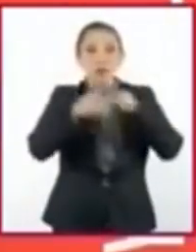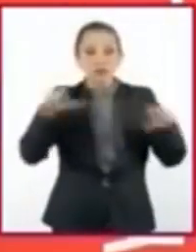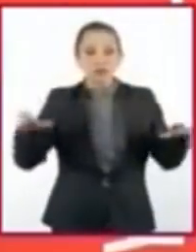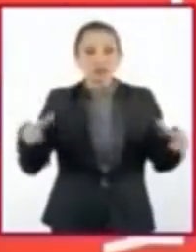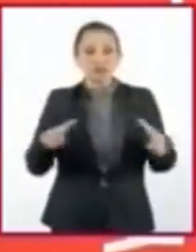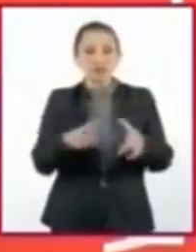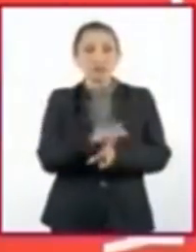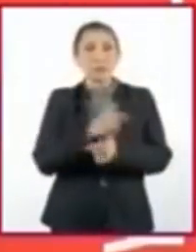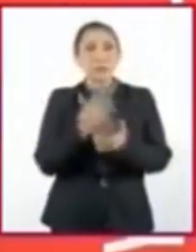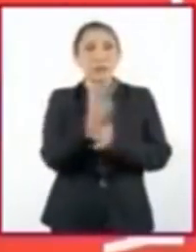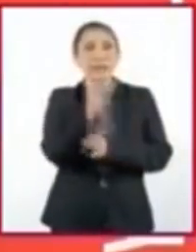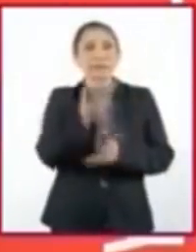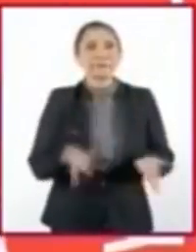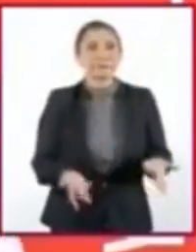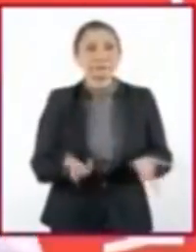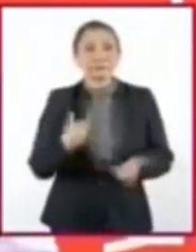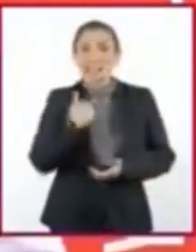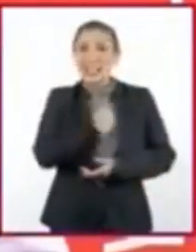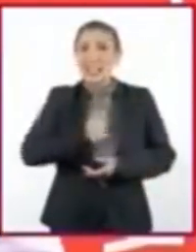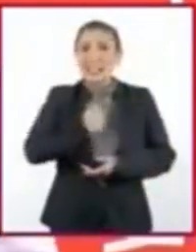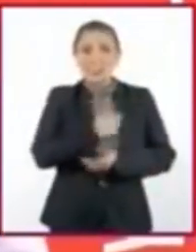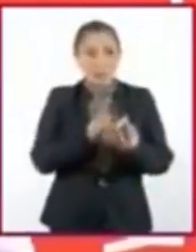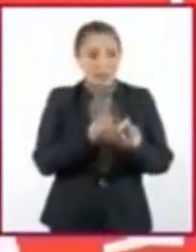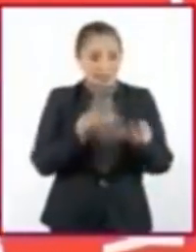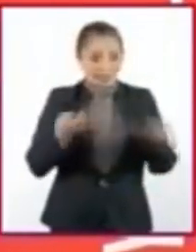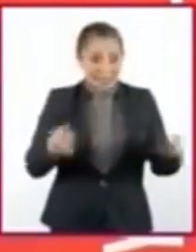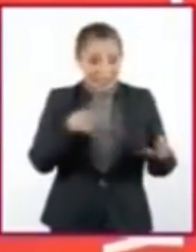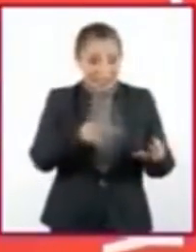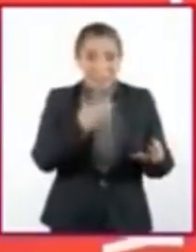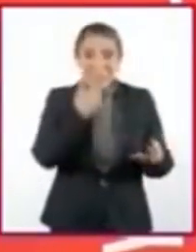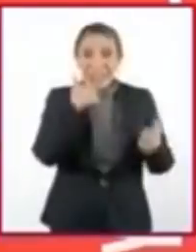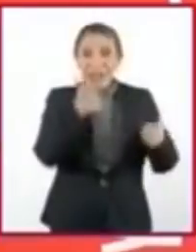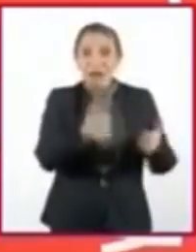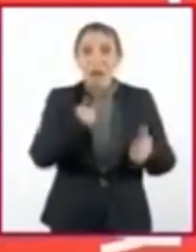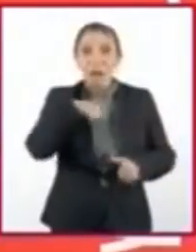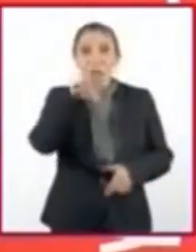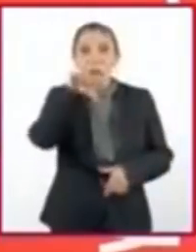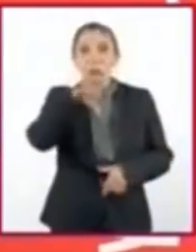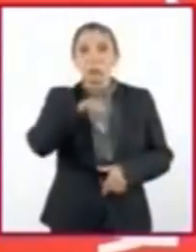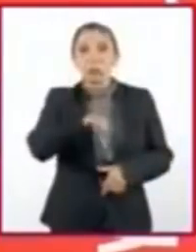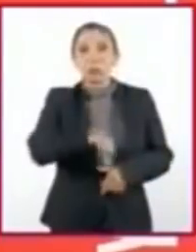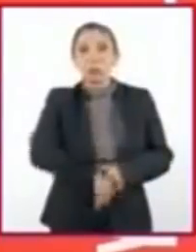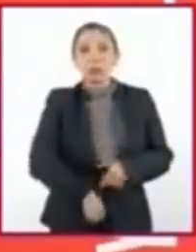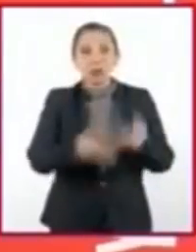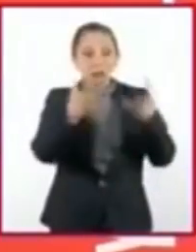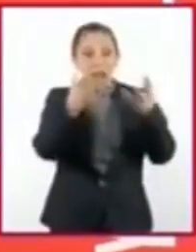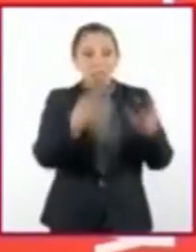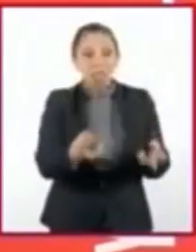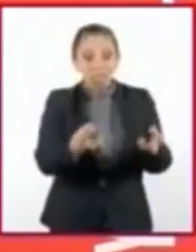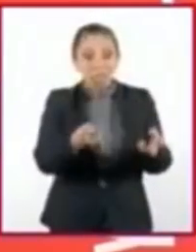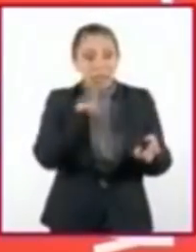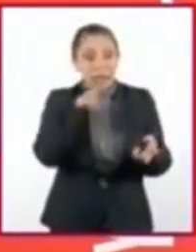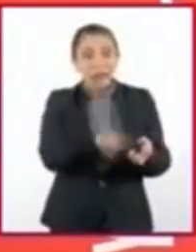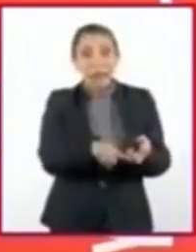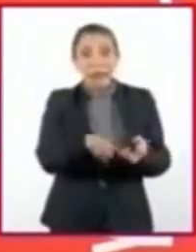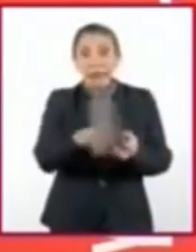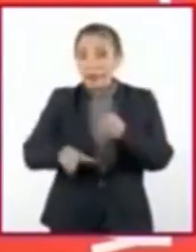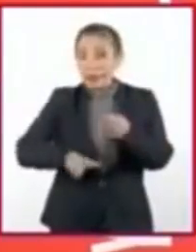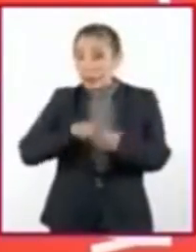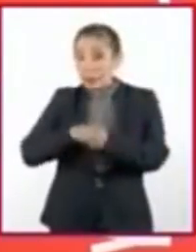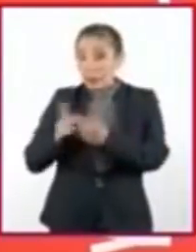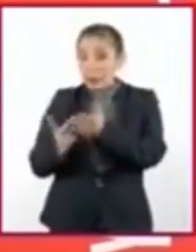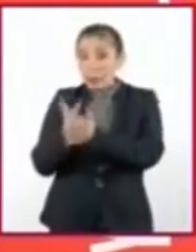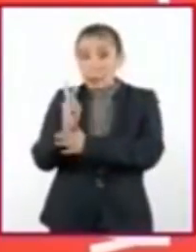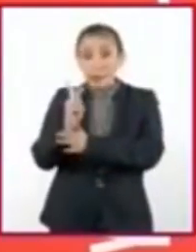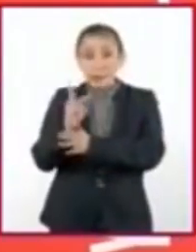Desafortunadamente, nuestros suelos están dejando de ser fértiles, ocasionando que se erosionen y la biodiversidad de especies